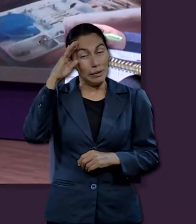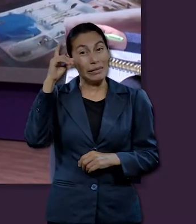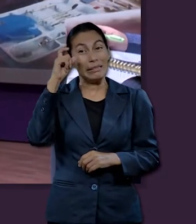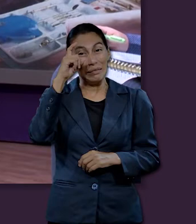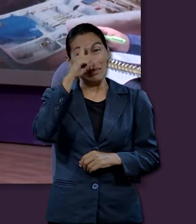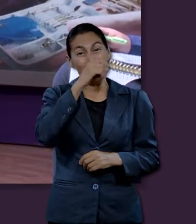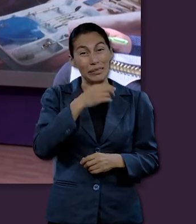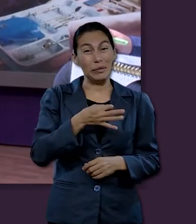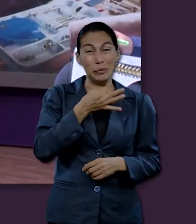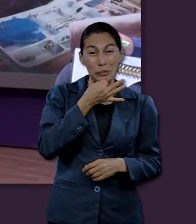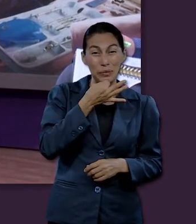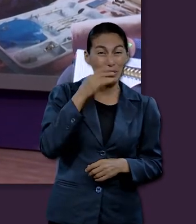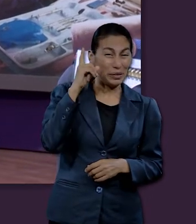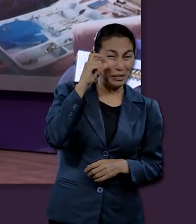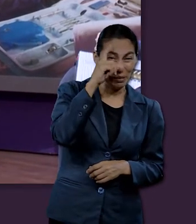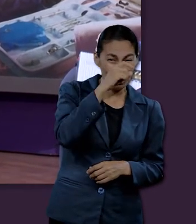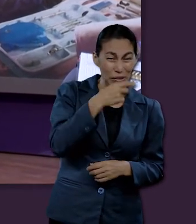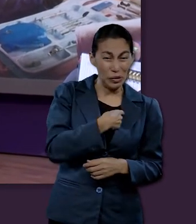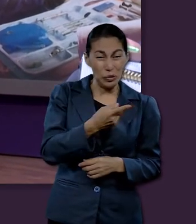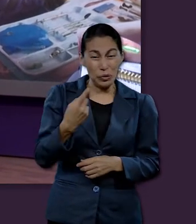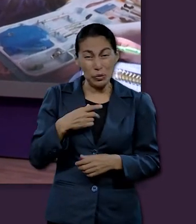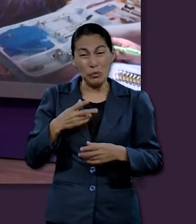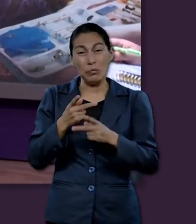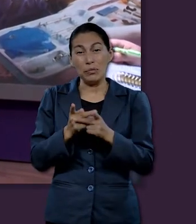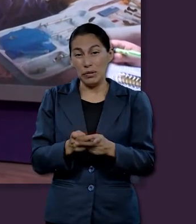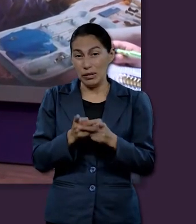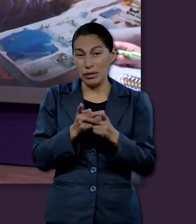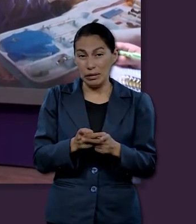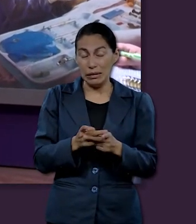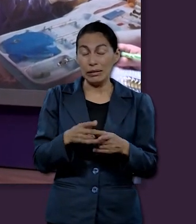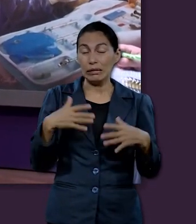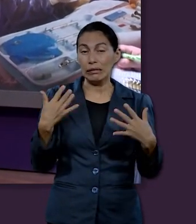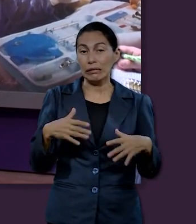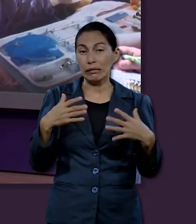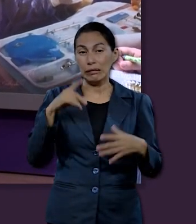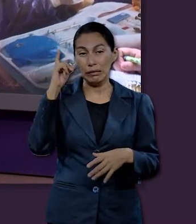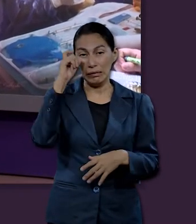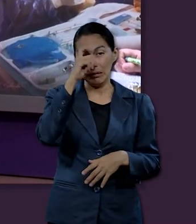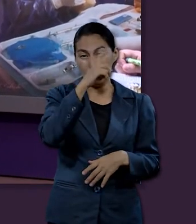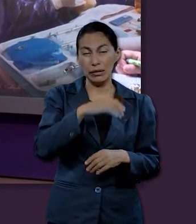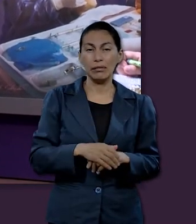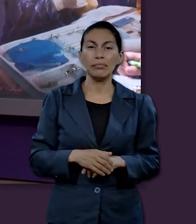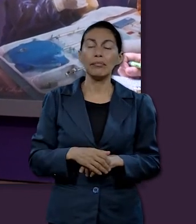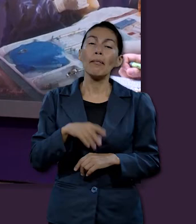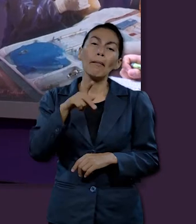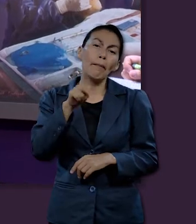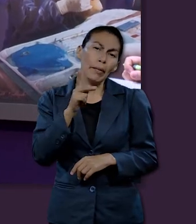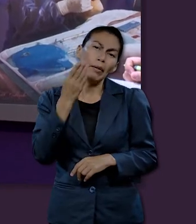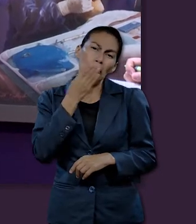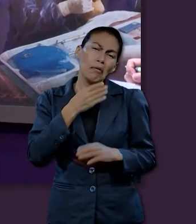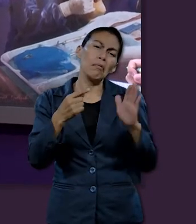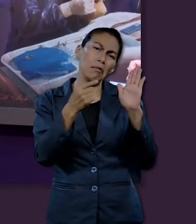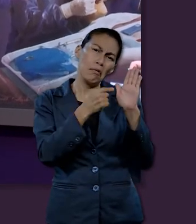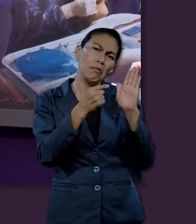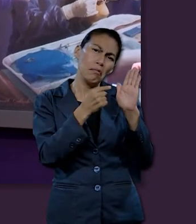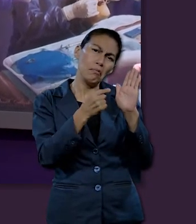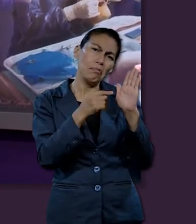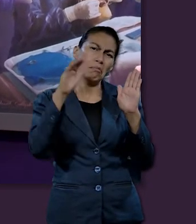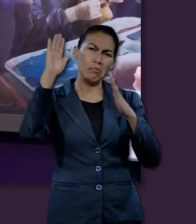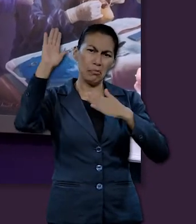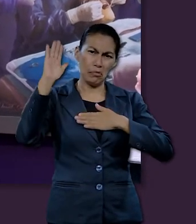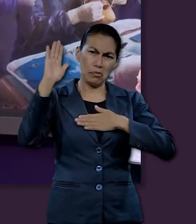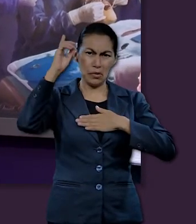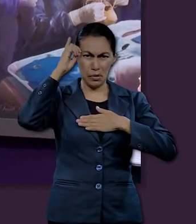momentos así, pero pues al final del día debemos estar conscientes y saber que las promesas de Dios ahí están, están